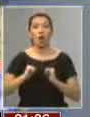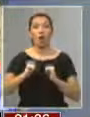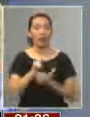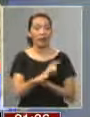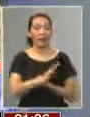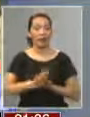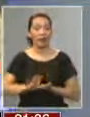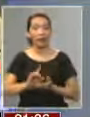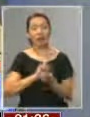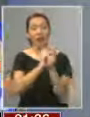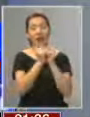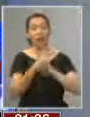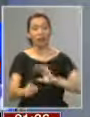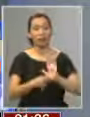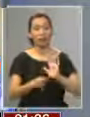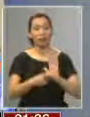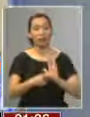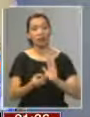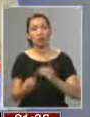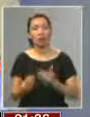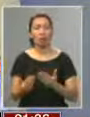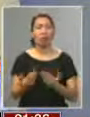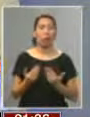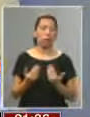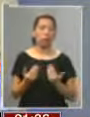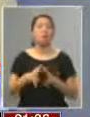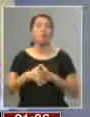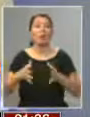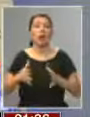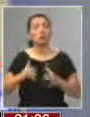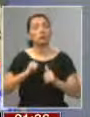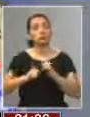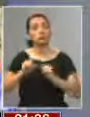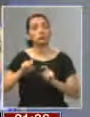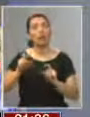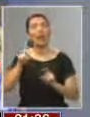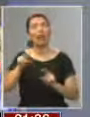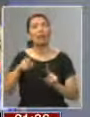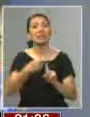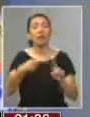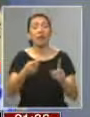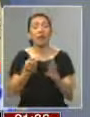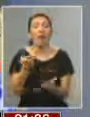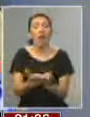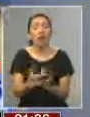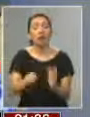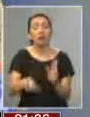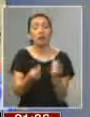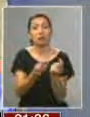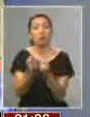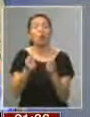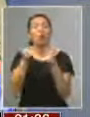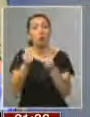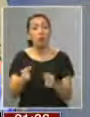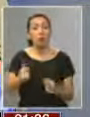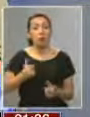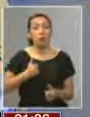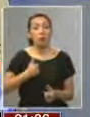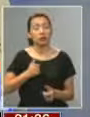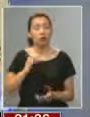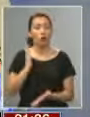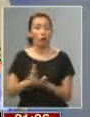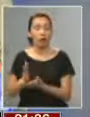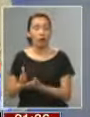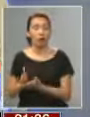La reforma tributaria nos cargaron más a la clase media. Pero por lo menos hay más recursos para que los chilenos puedan cumplir con una serie de